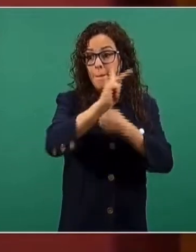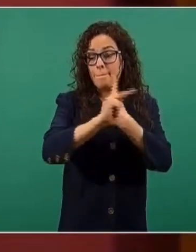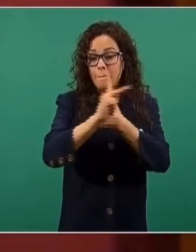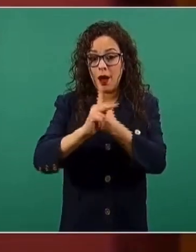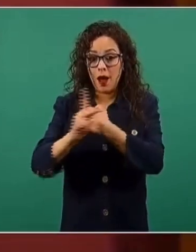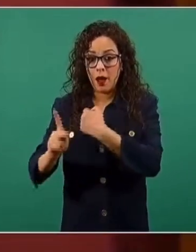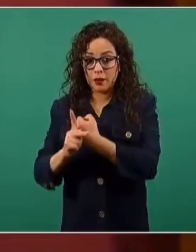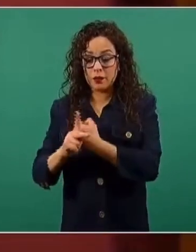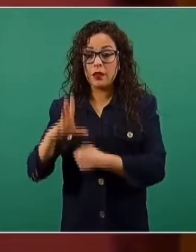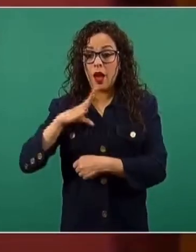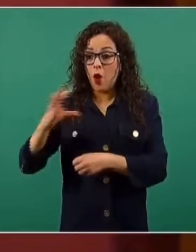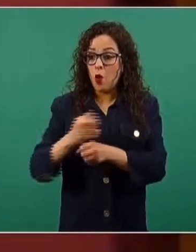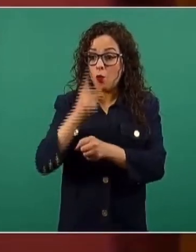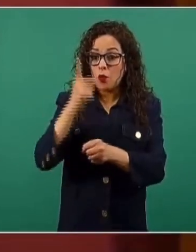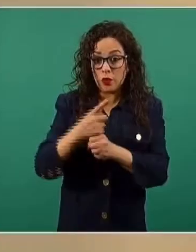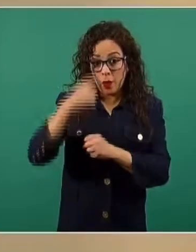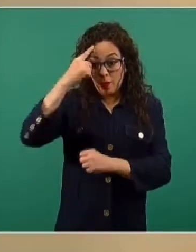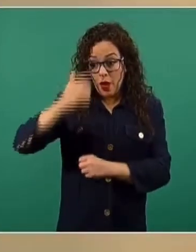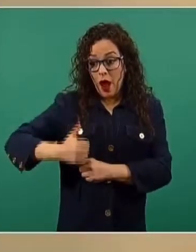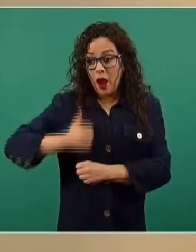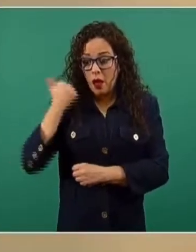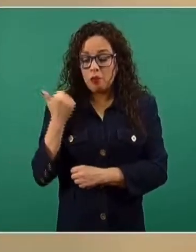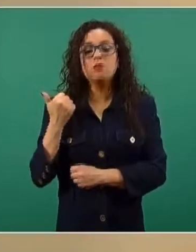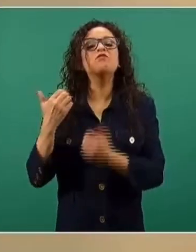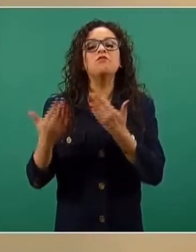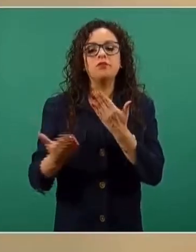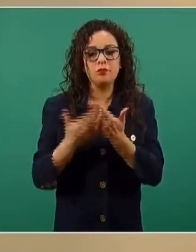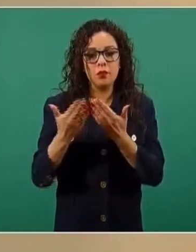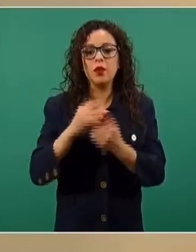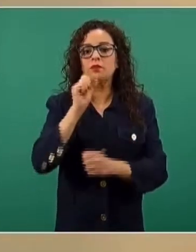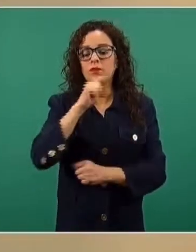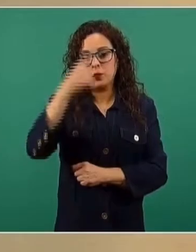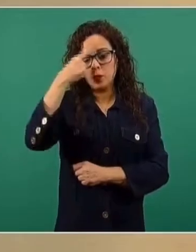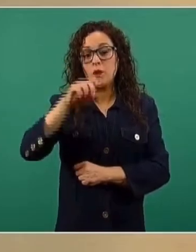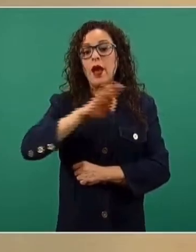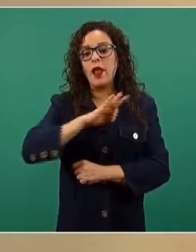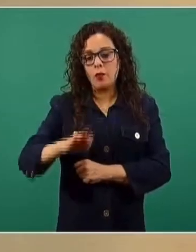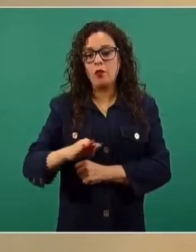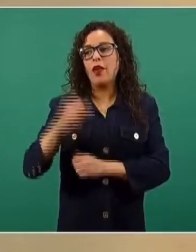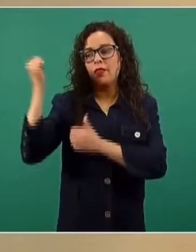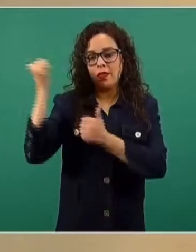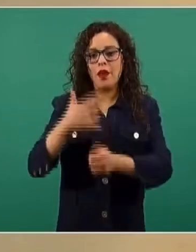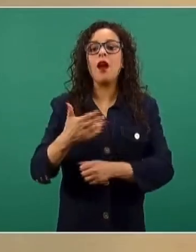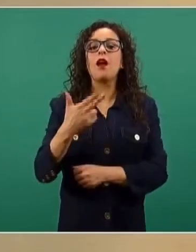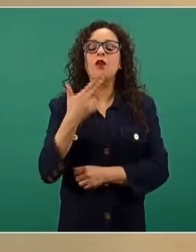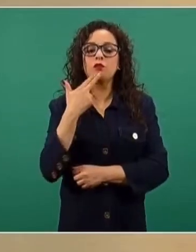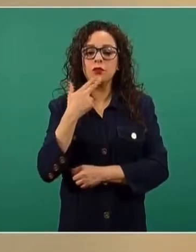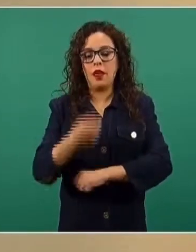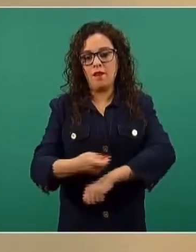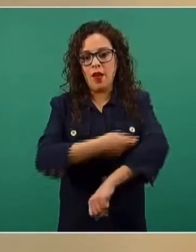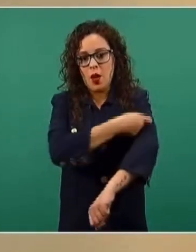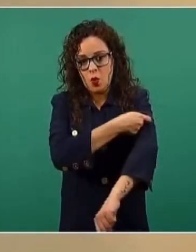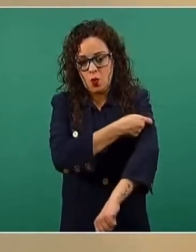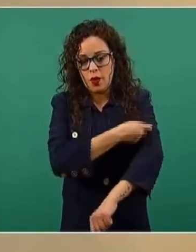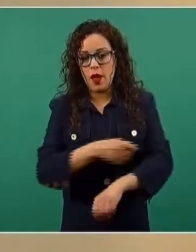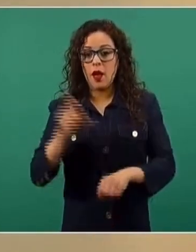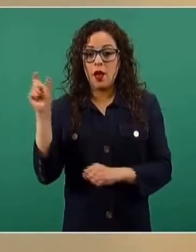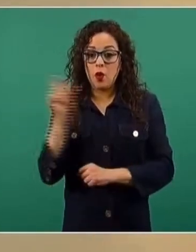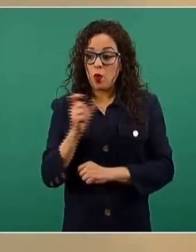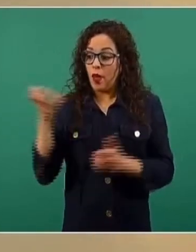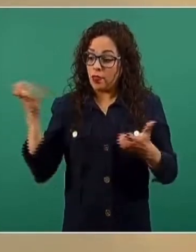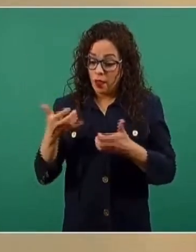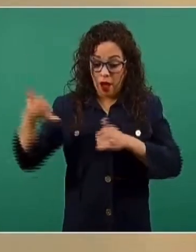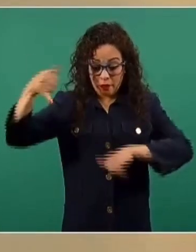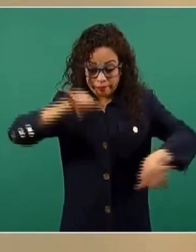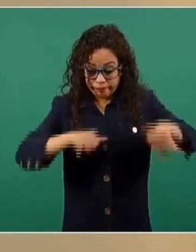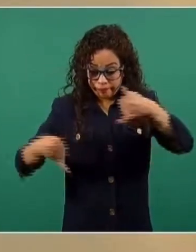aprovechamos para obtener acceso a las vacunas. Conforme se van fabricando estas vacunas, van